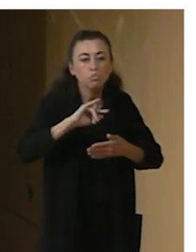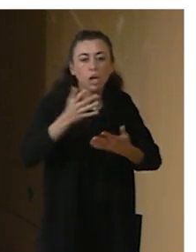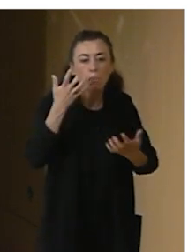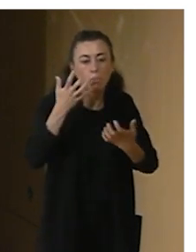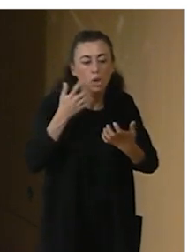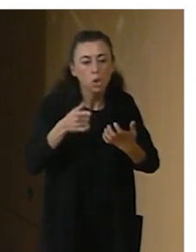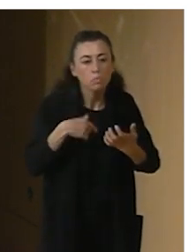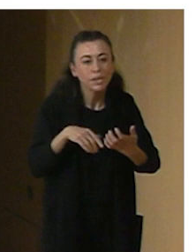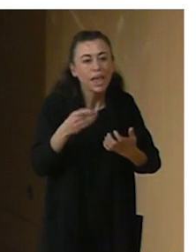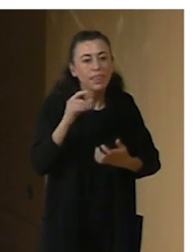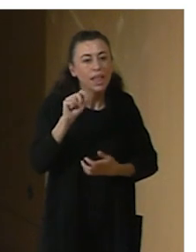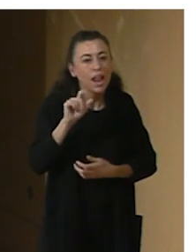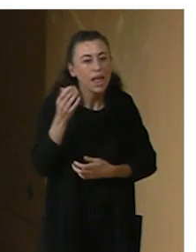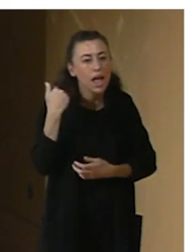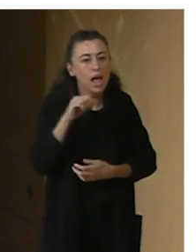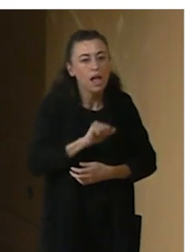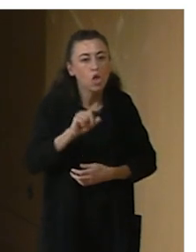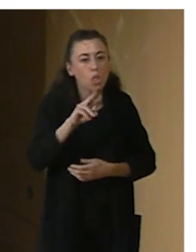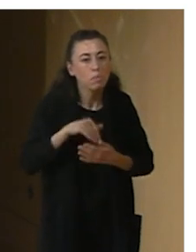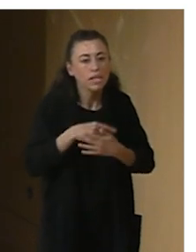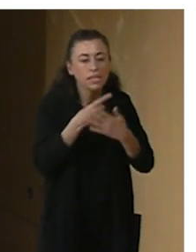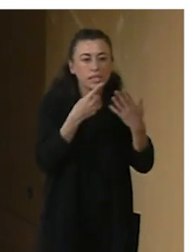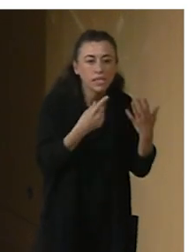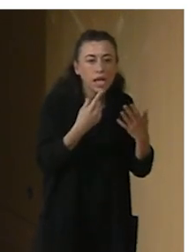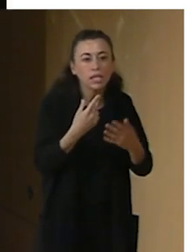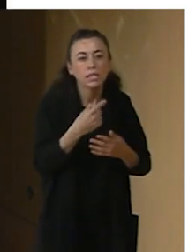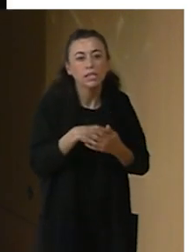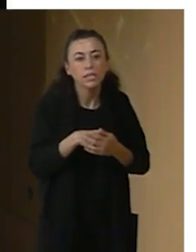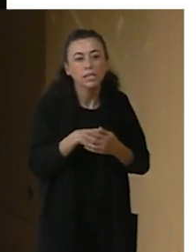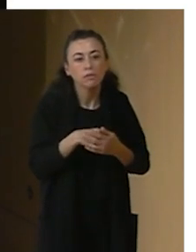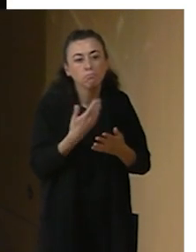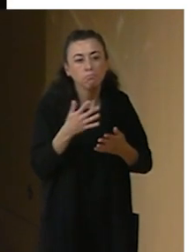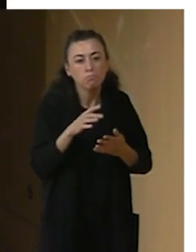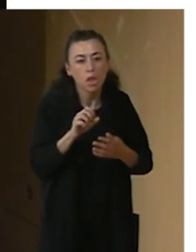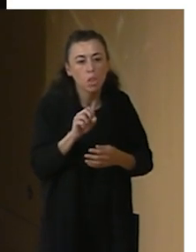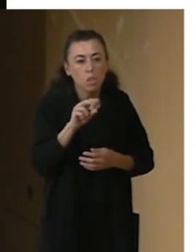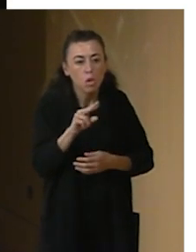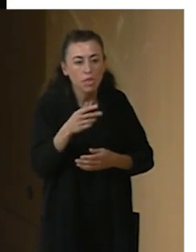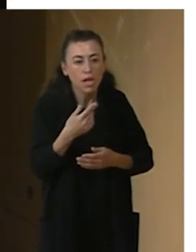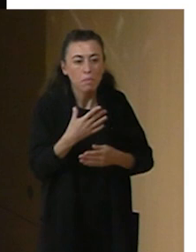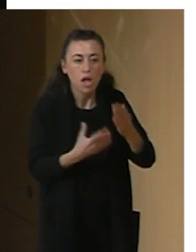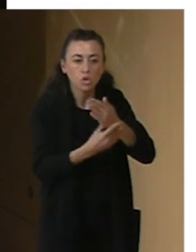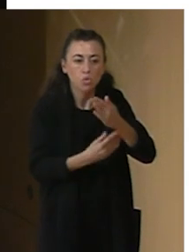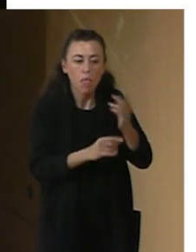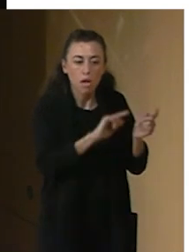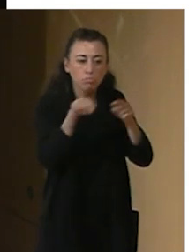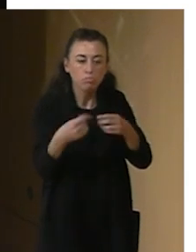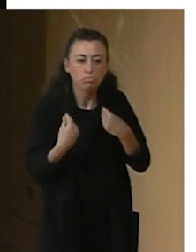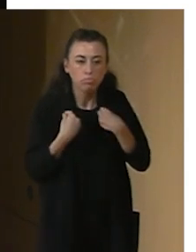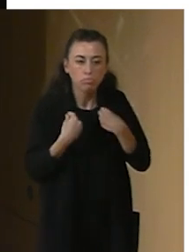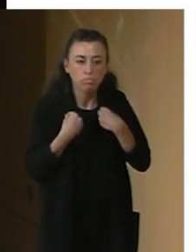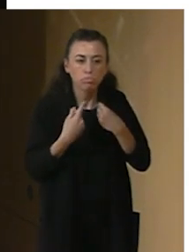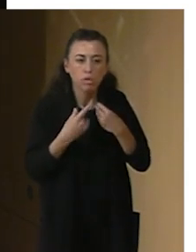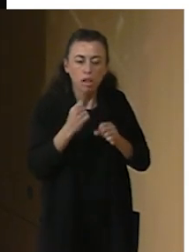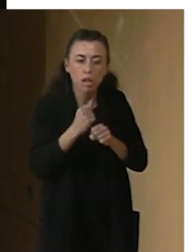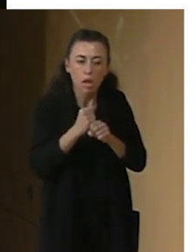Dalia empezó en el año como 2006, pero es en 2012 cuando se muda a Suecia, que empieza a hacer un trabajo de investigación muy profundo